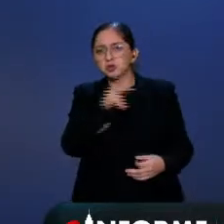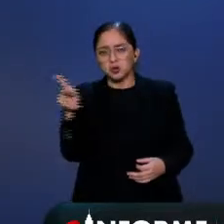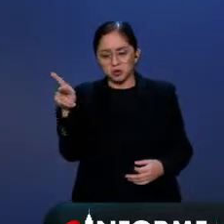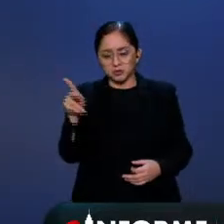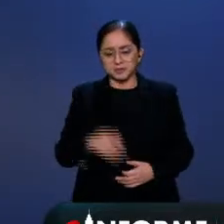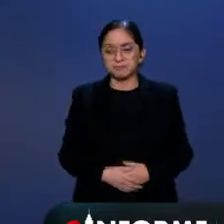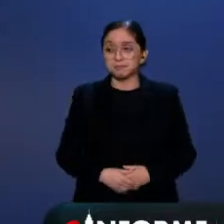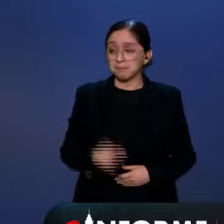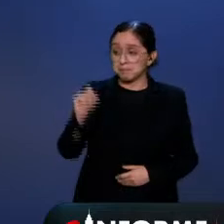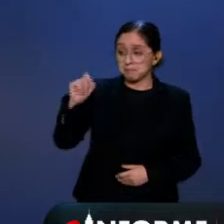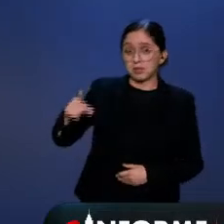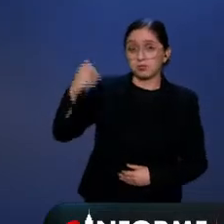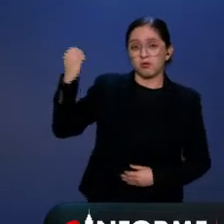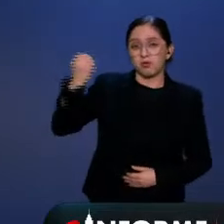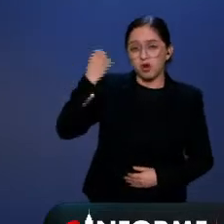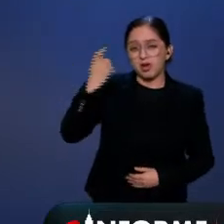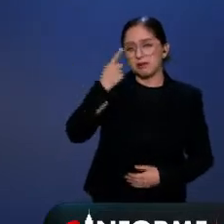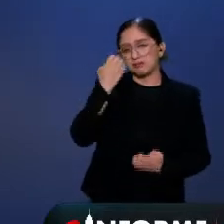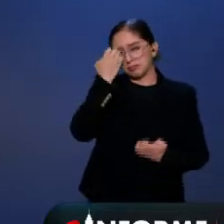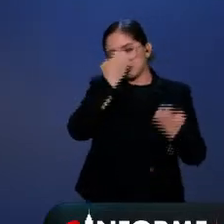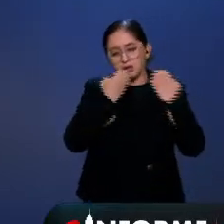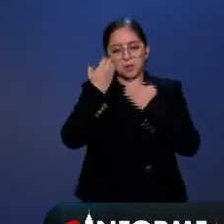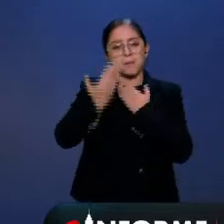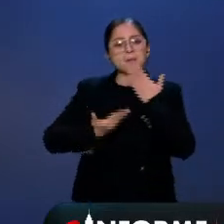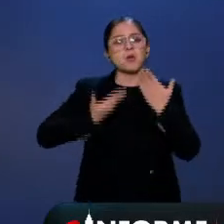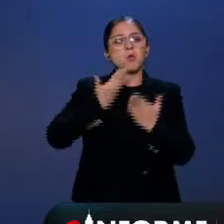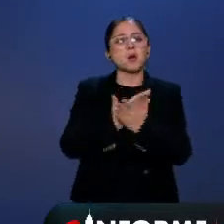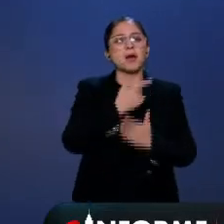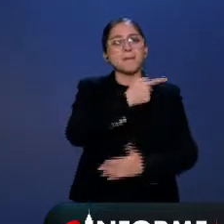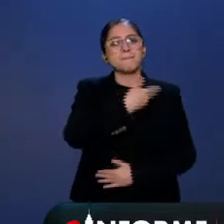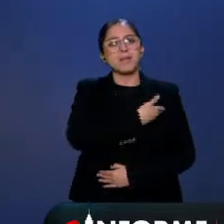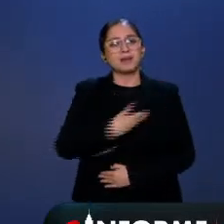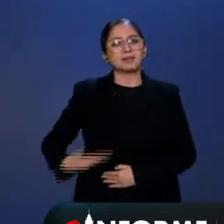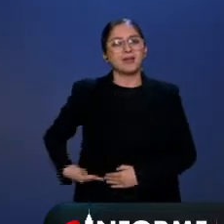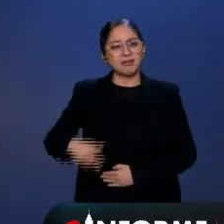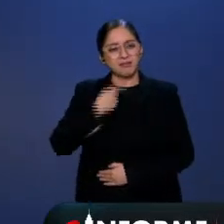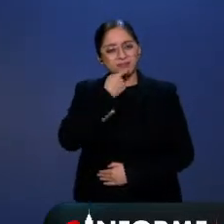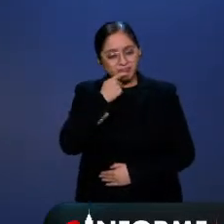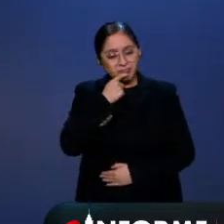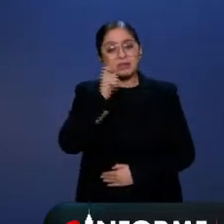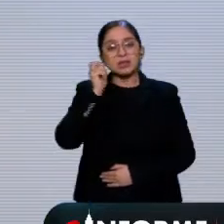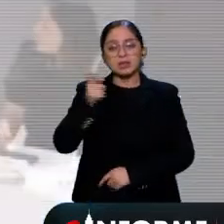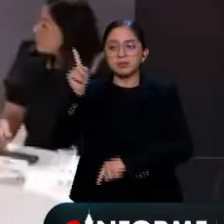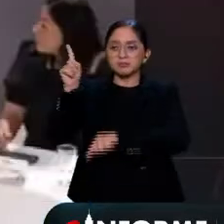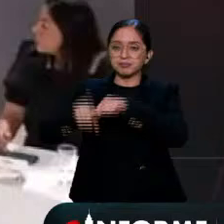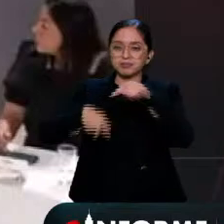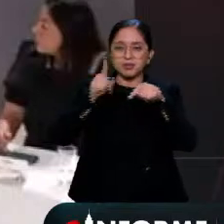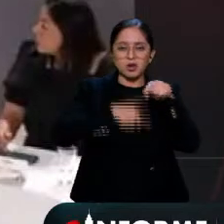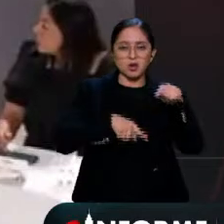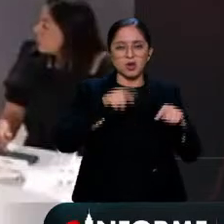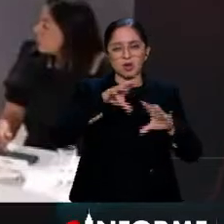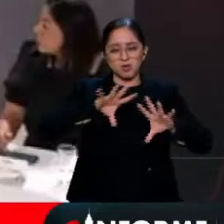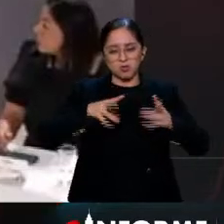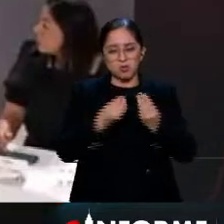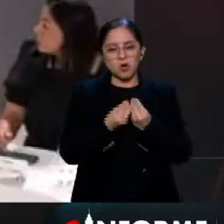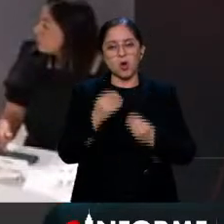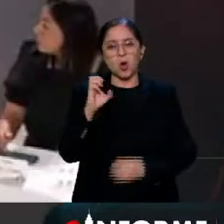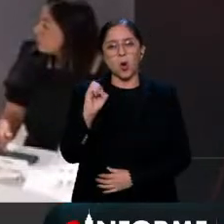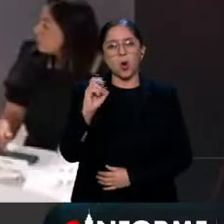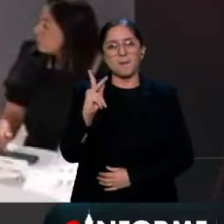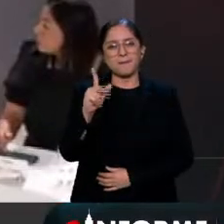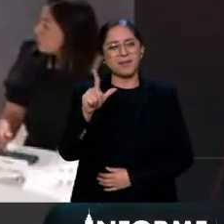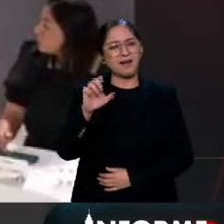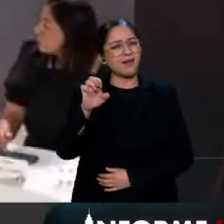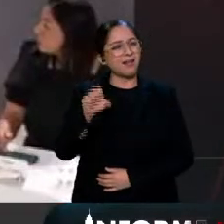este mismo foro se analizó la propuesta del presidente López Obrador sobre la eliminación de los organismos públicos locales electorales conocidos como los OPLES